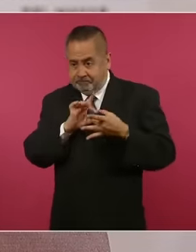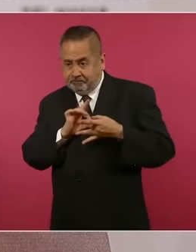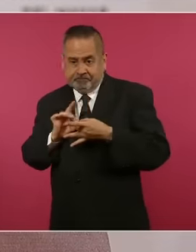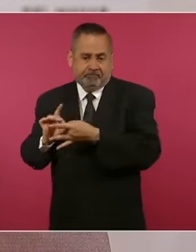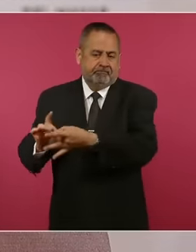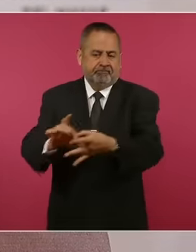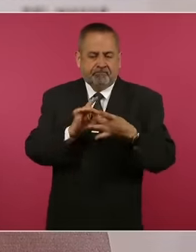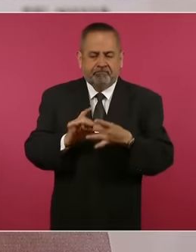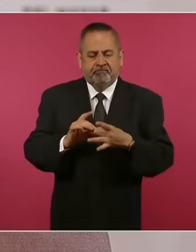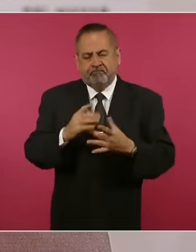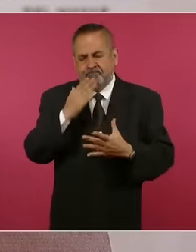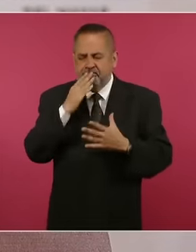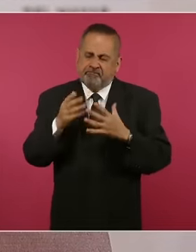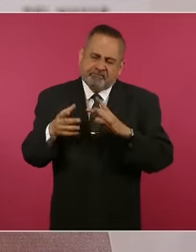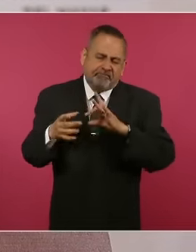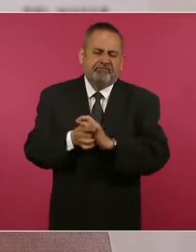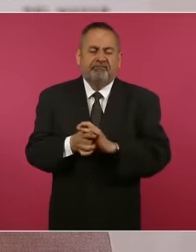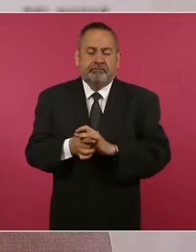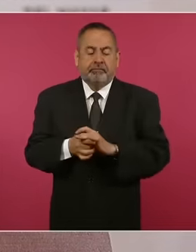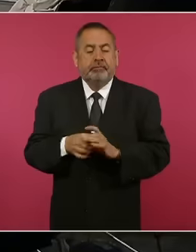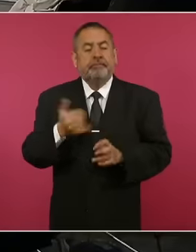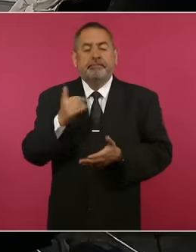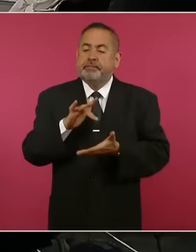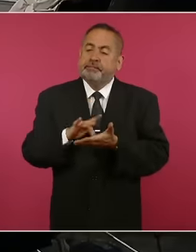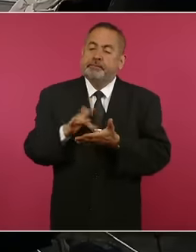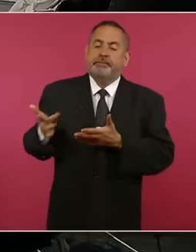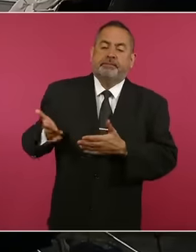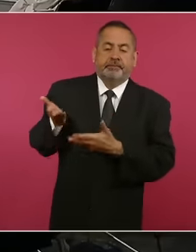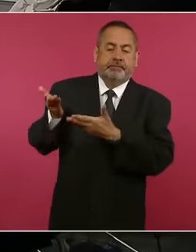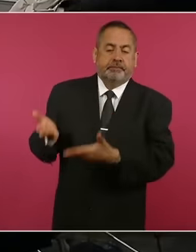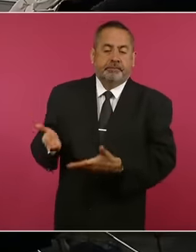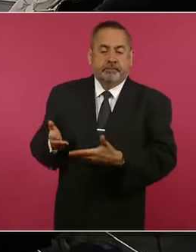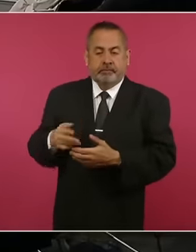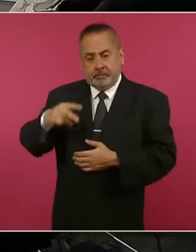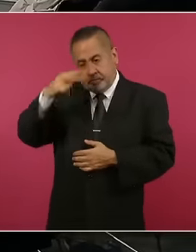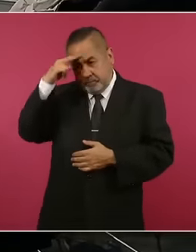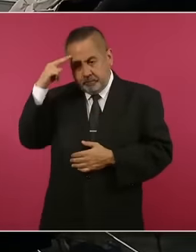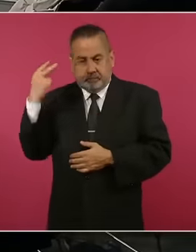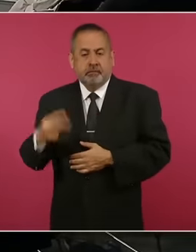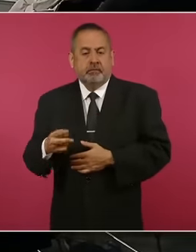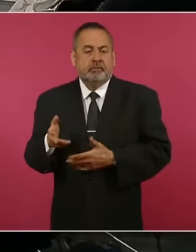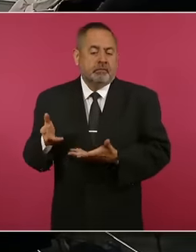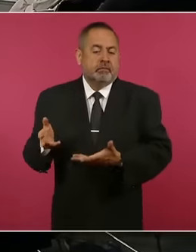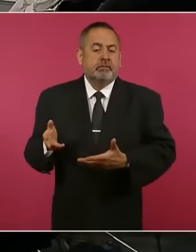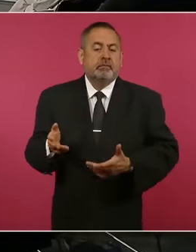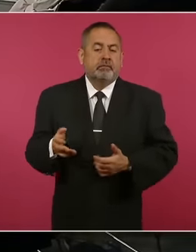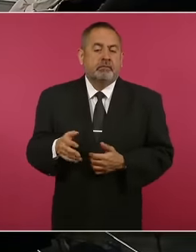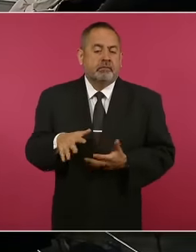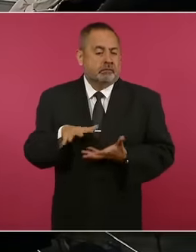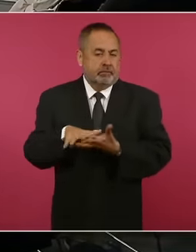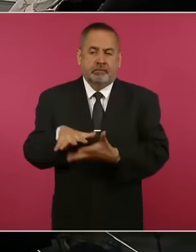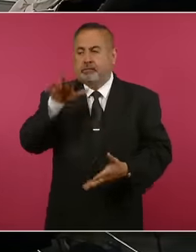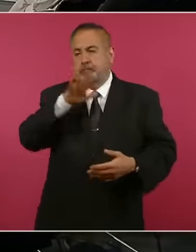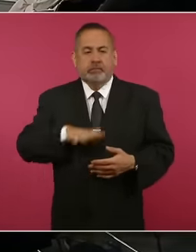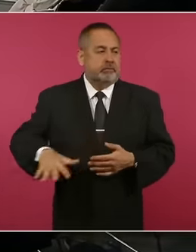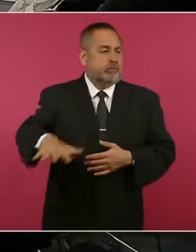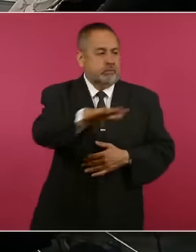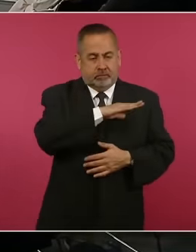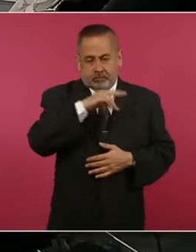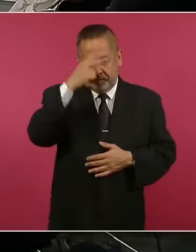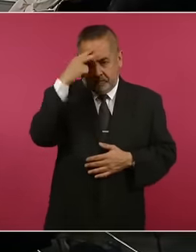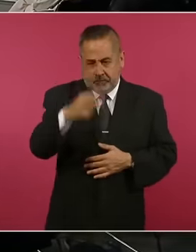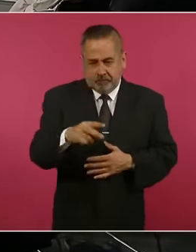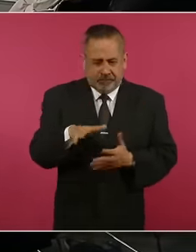agradecemos no sólo a los mexicanos, a la mayoría de los mexicanos,